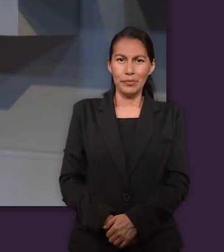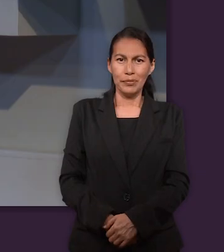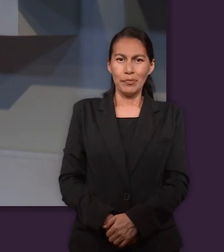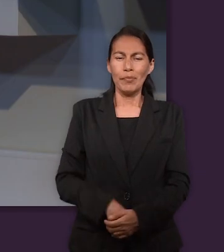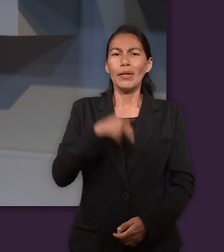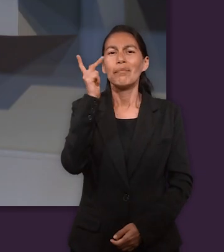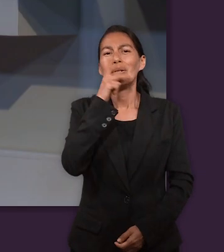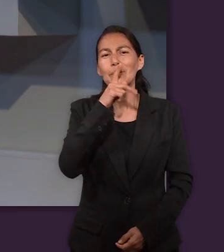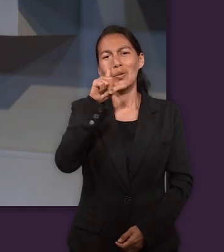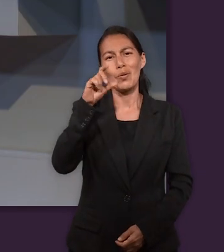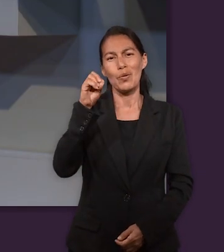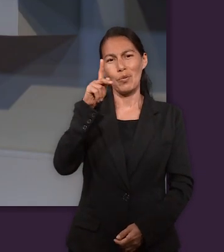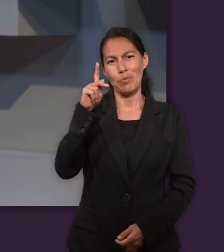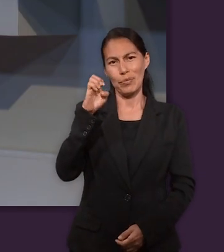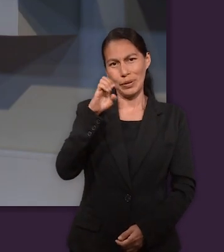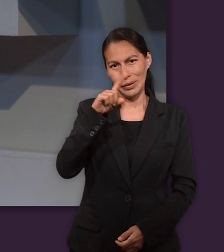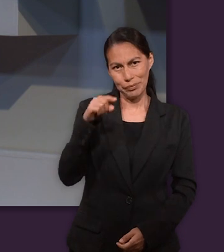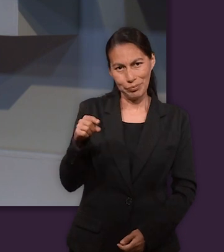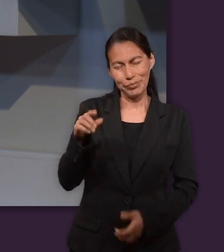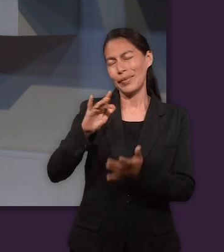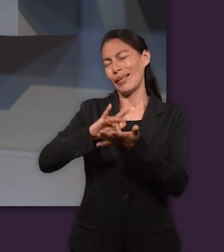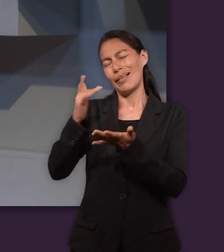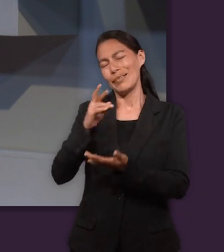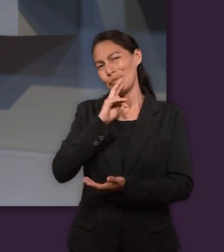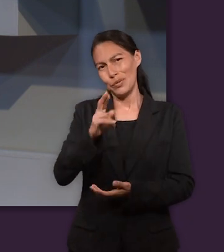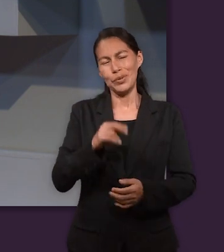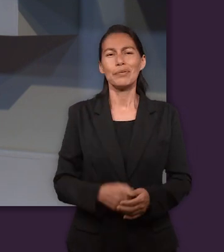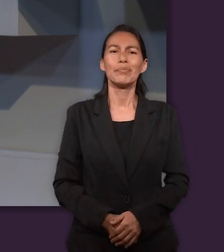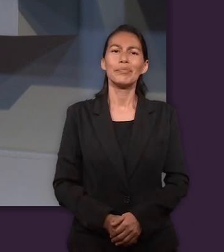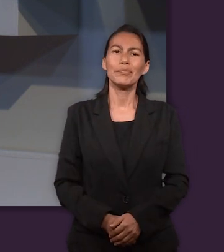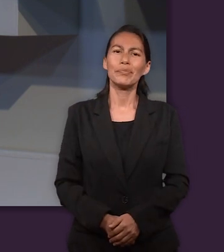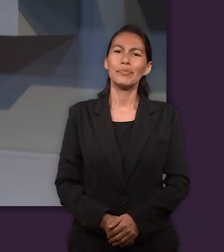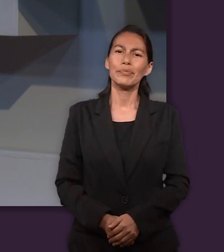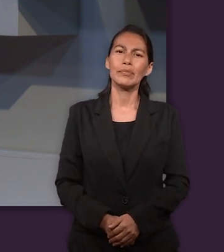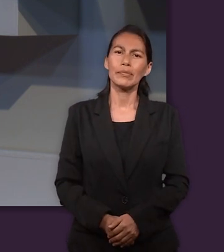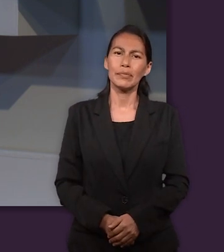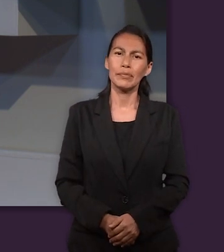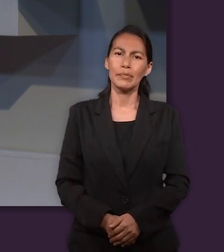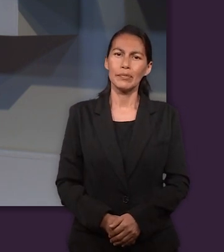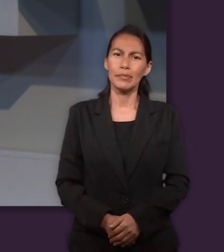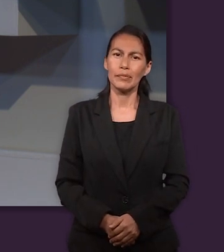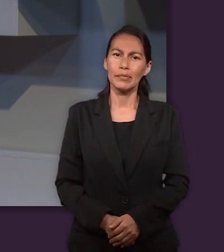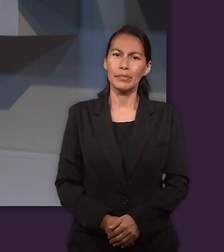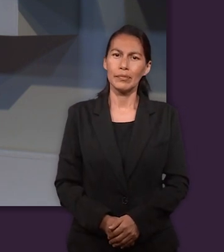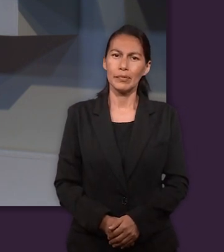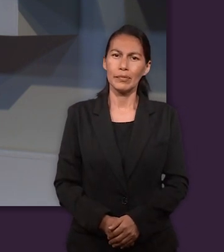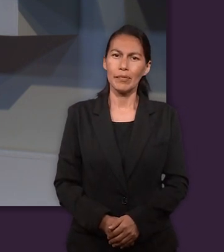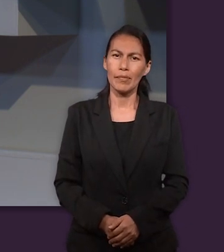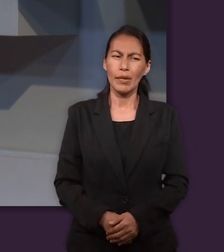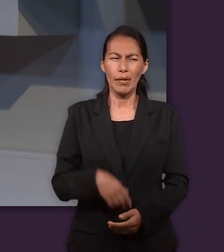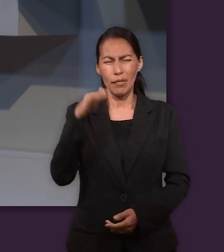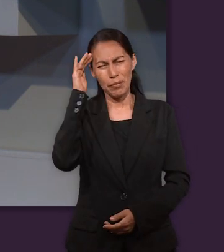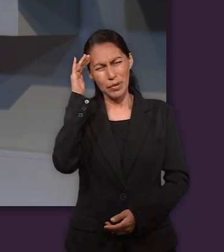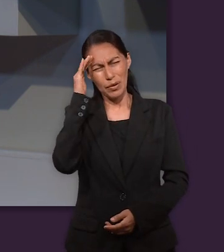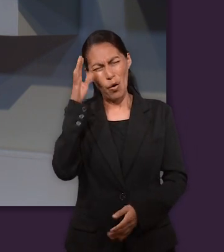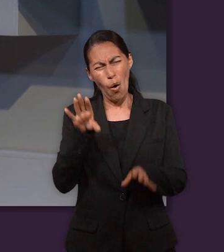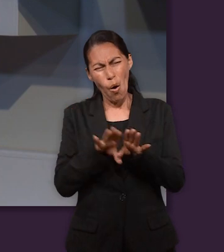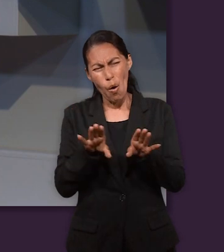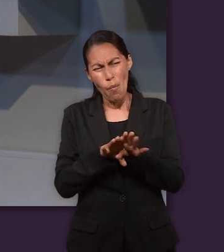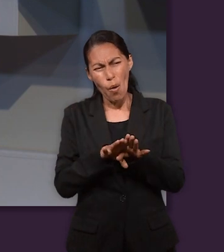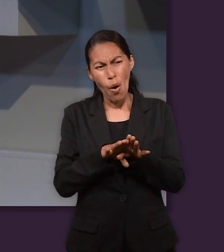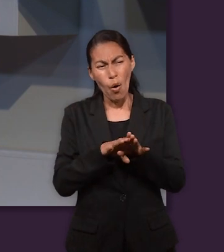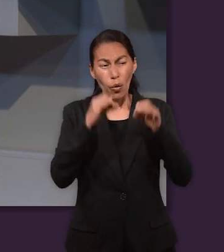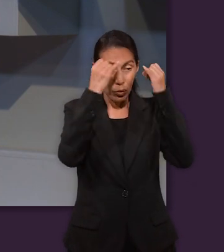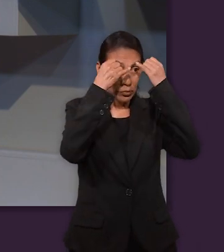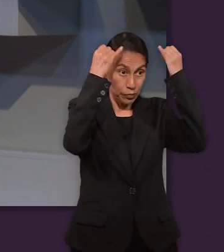Le agradecemos al Pastor López por esta respuesta a la pregunta. Me llamó mucho la atención y me gustó mucho la idea